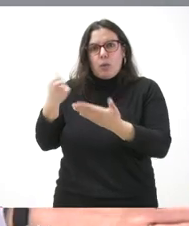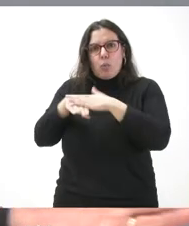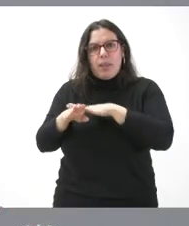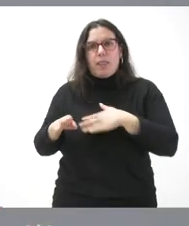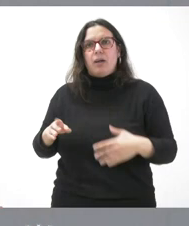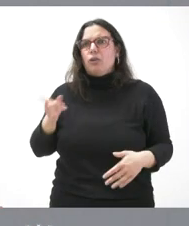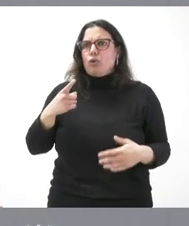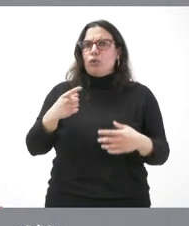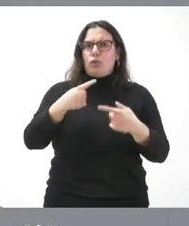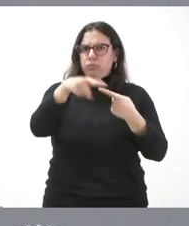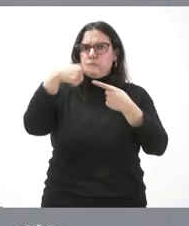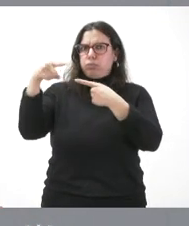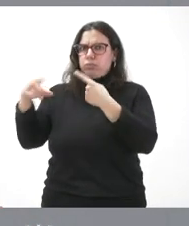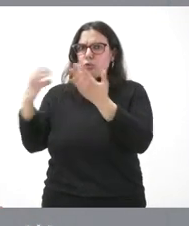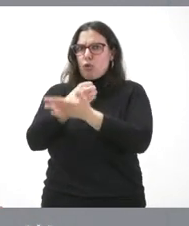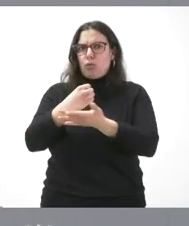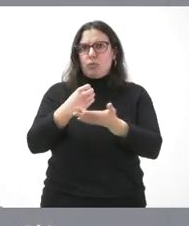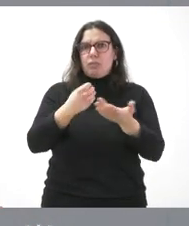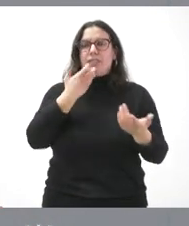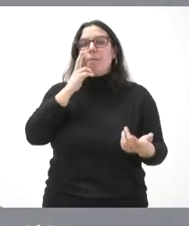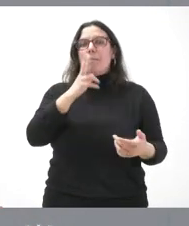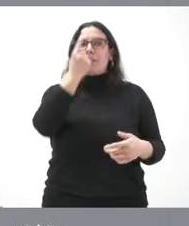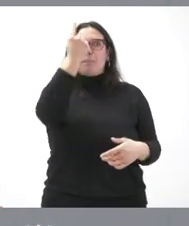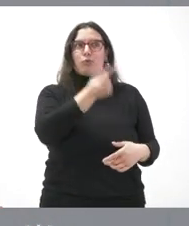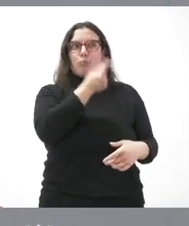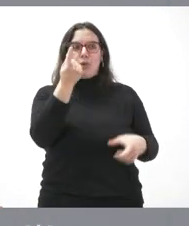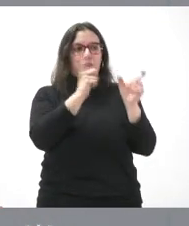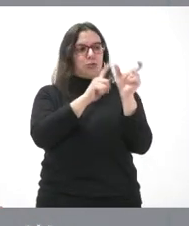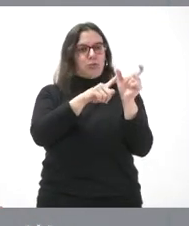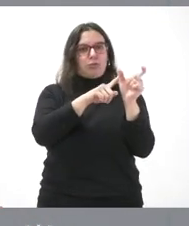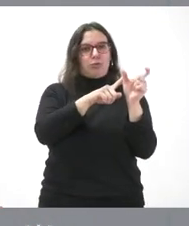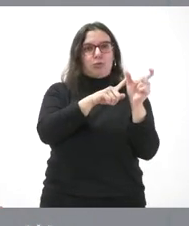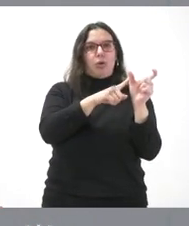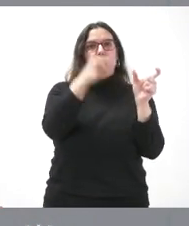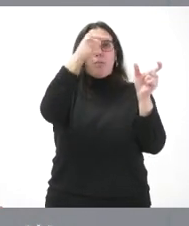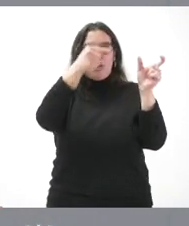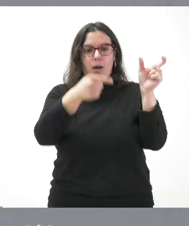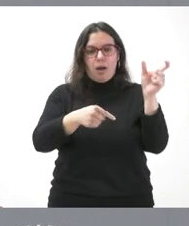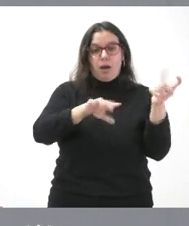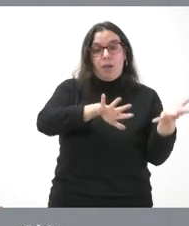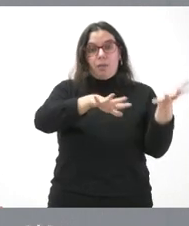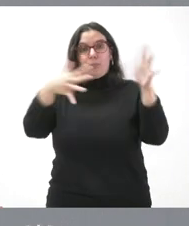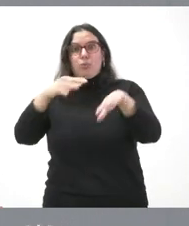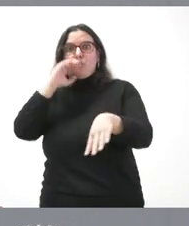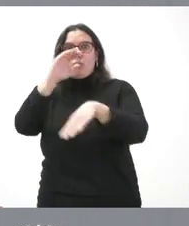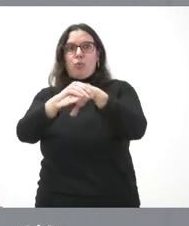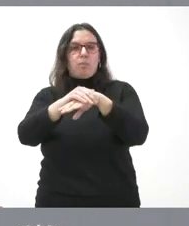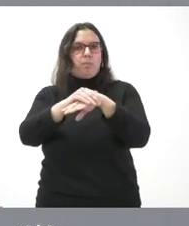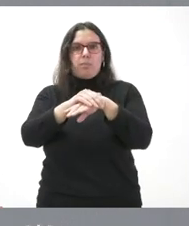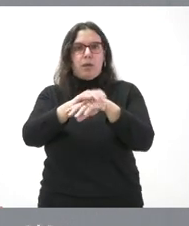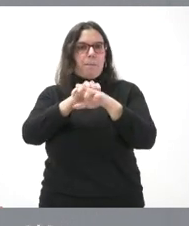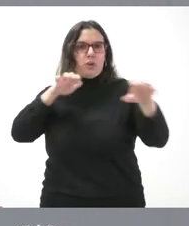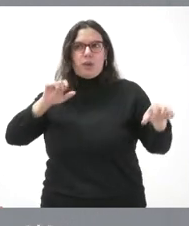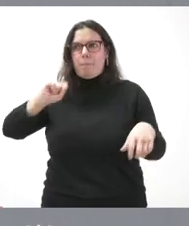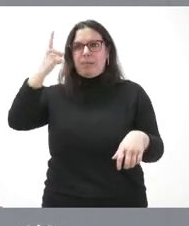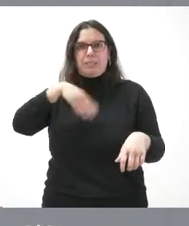está gastando todo, porque si usted ve la ejecución presupuestaria, la ejecución presupuestaria de Castilla León es de las más altas entre las comunidades autónomas de España y, por tanto, lo